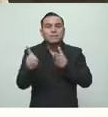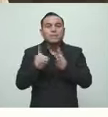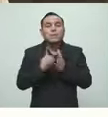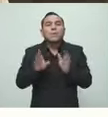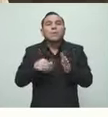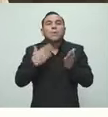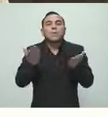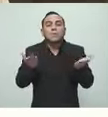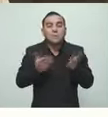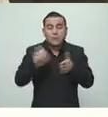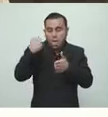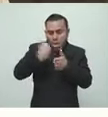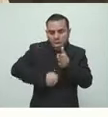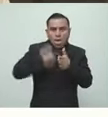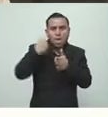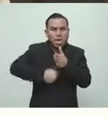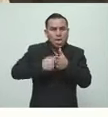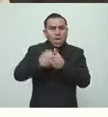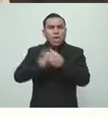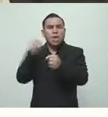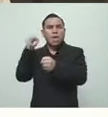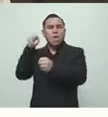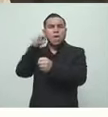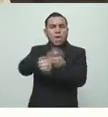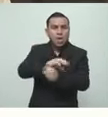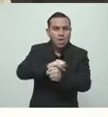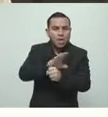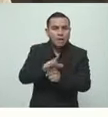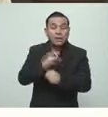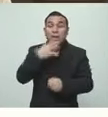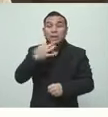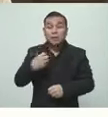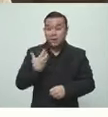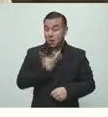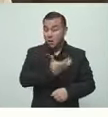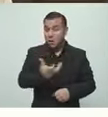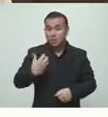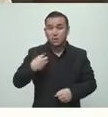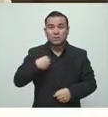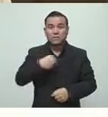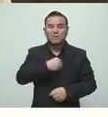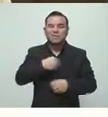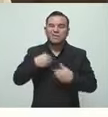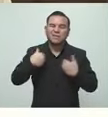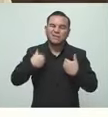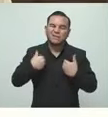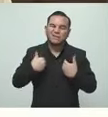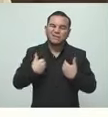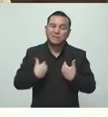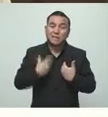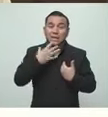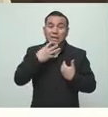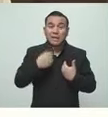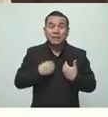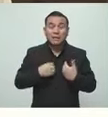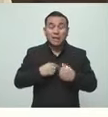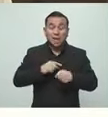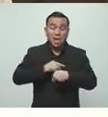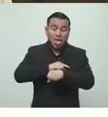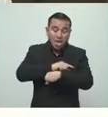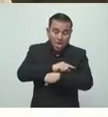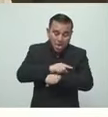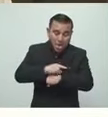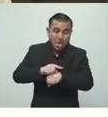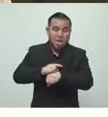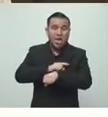vamos a sobrellevar esto. El personal está cansado, están llevando los turnos al máximo, no sólo